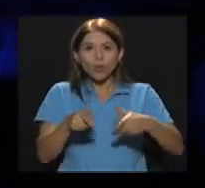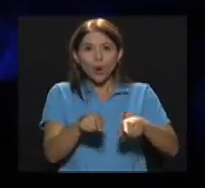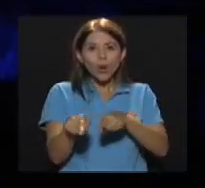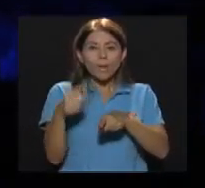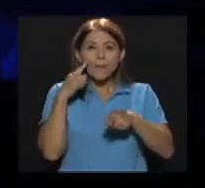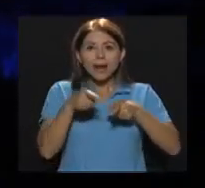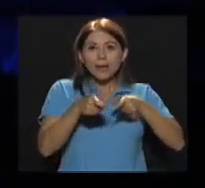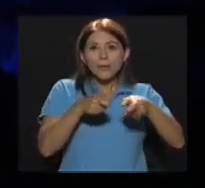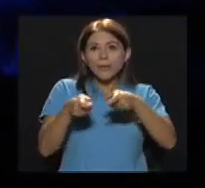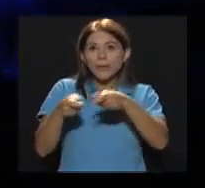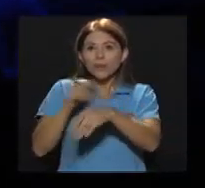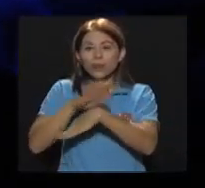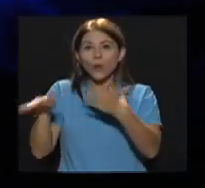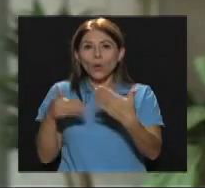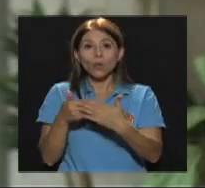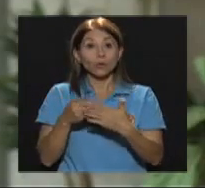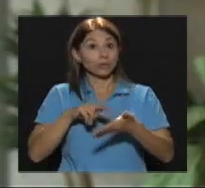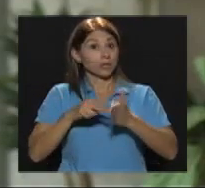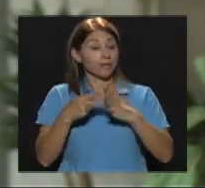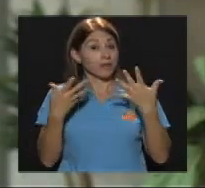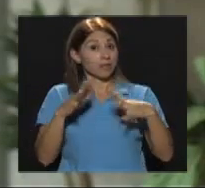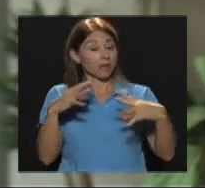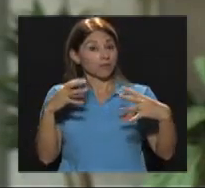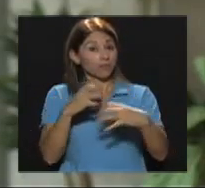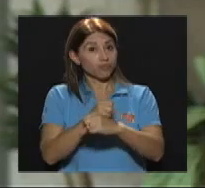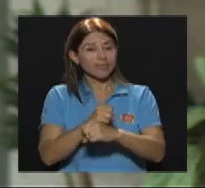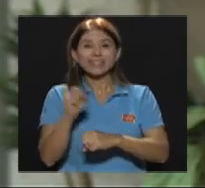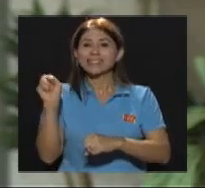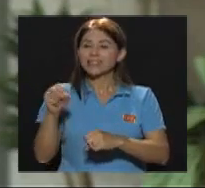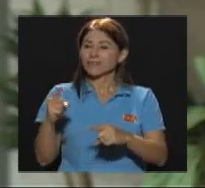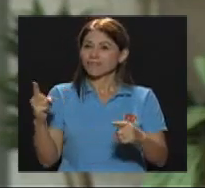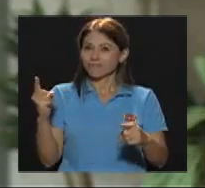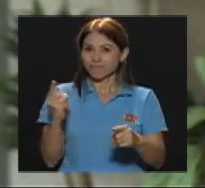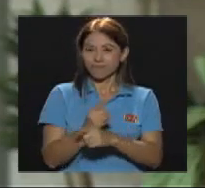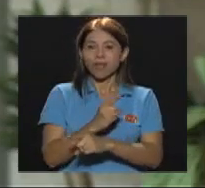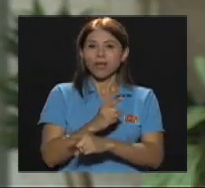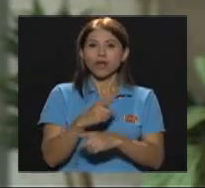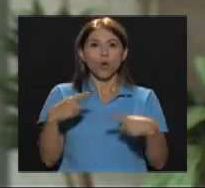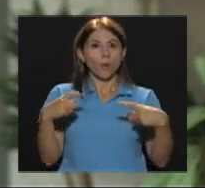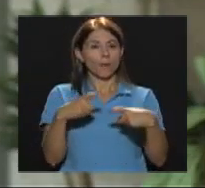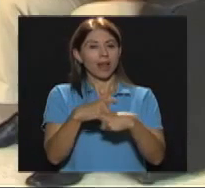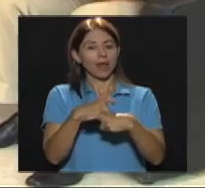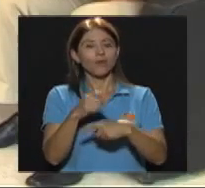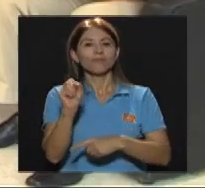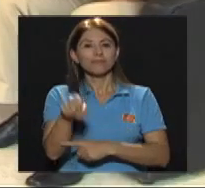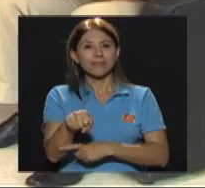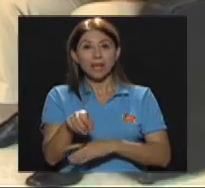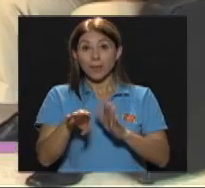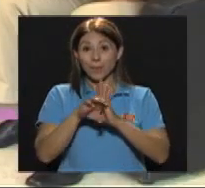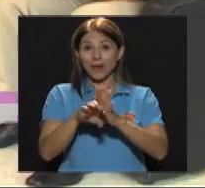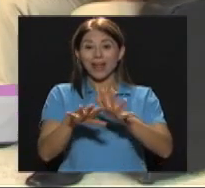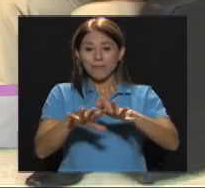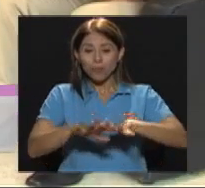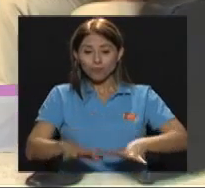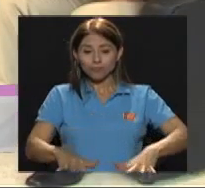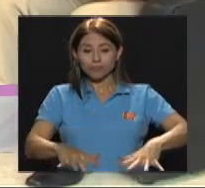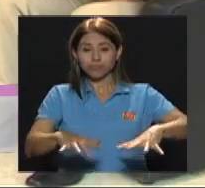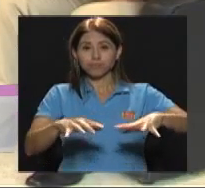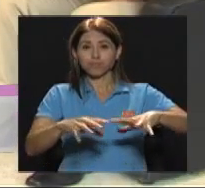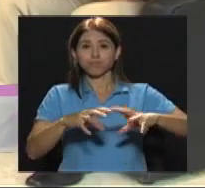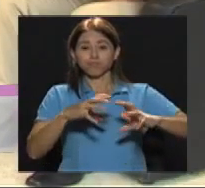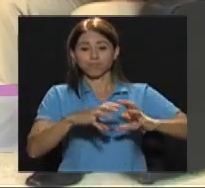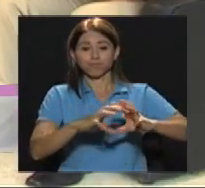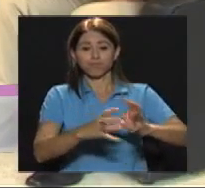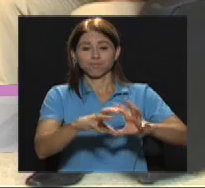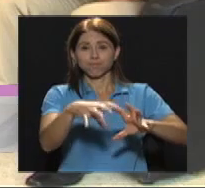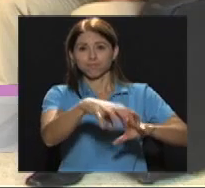hablando De algo ya sistematizado Así Completamente Como complejo Sí Por ejemplo En este caso La piscina Tiene un